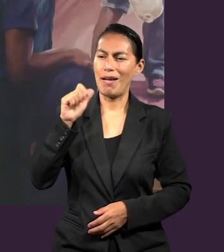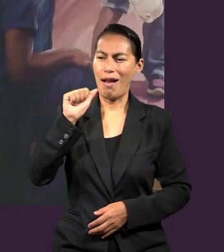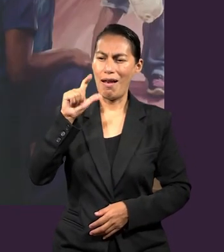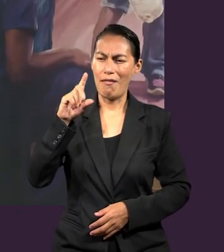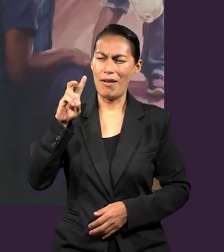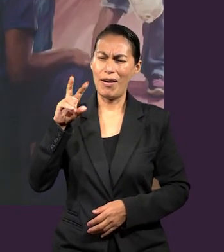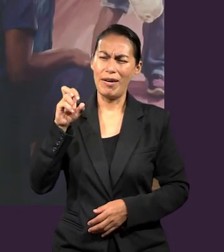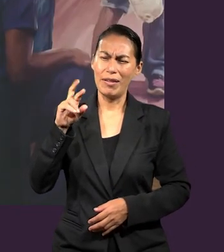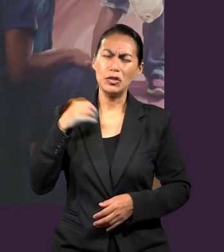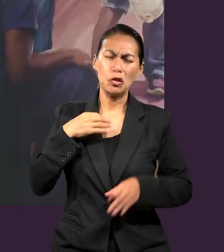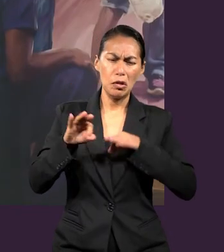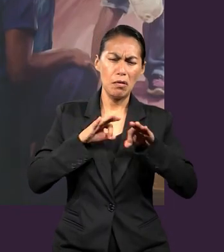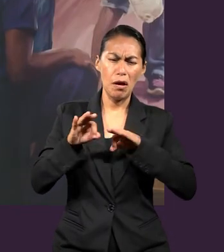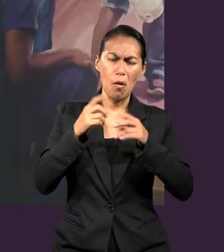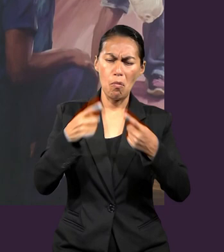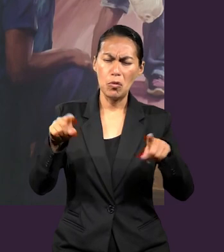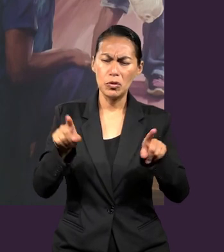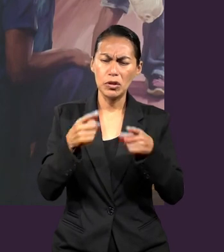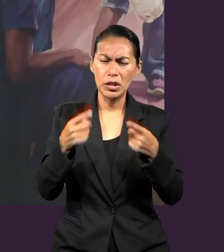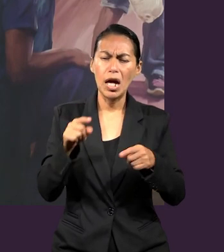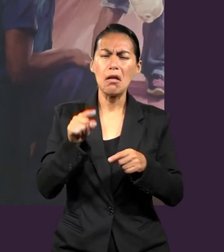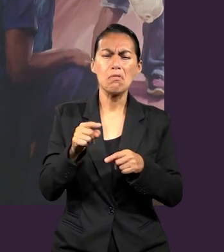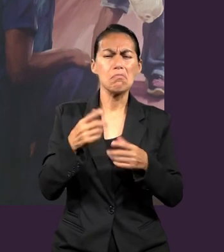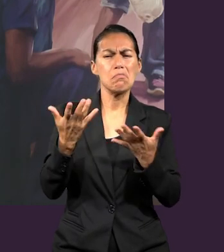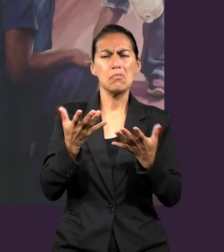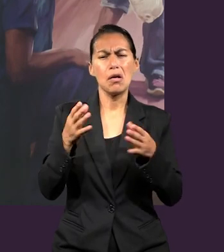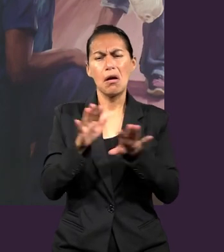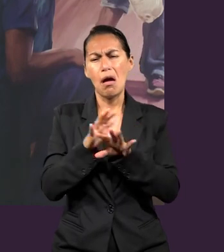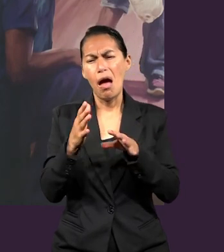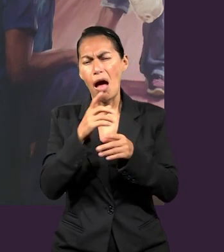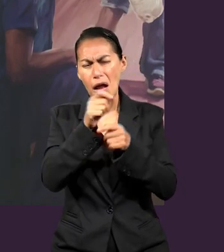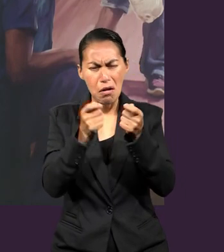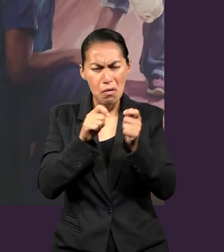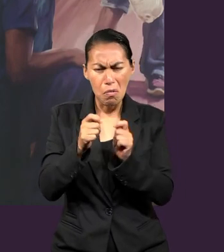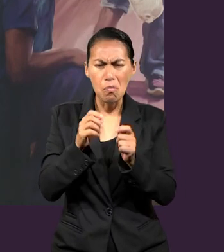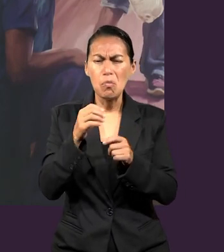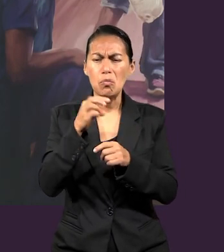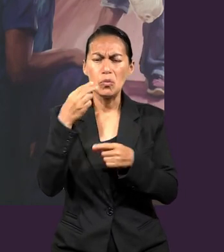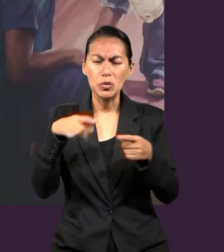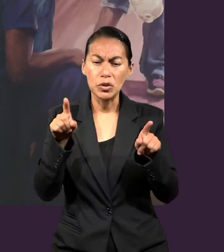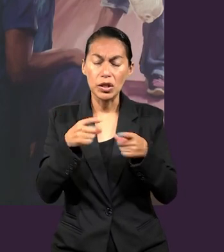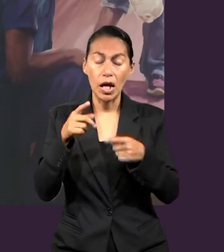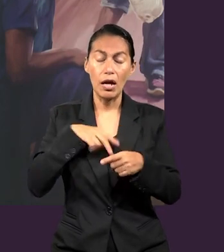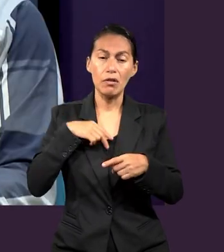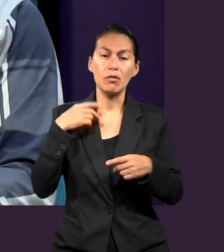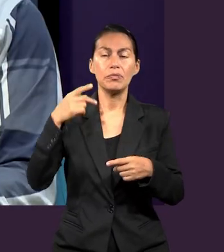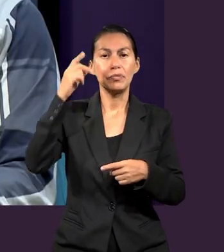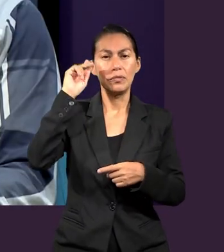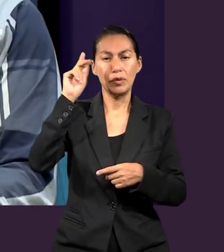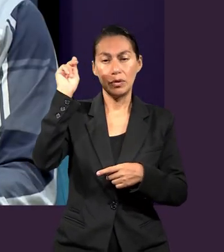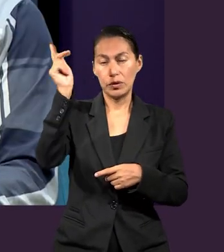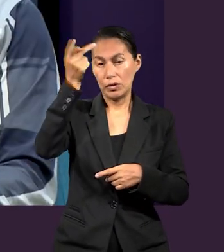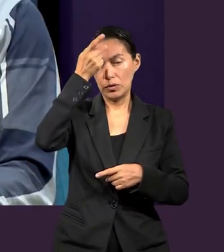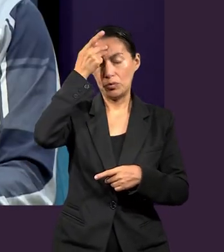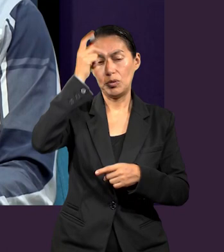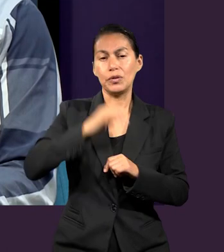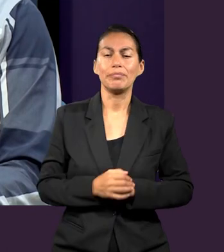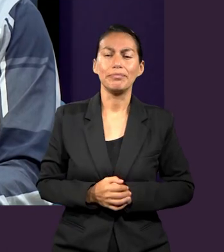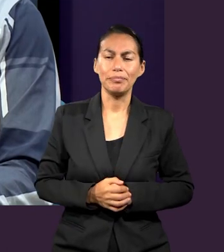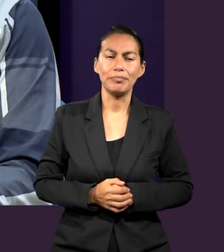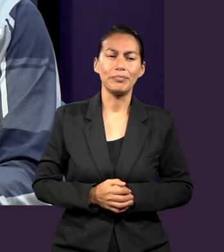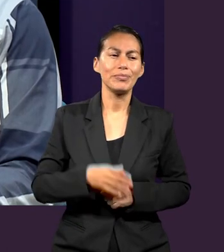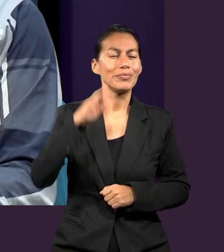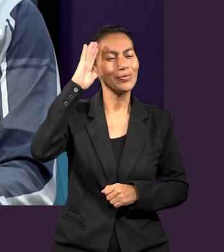Trabajo en la Escuela de Música en el Departamento de ProMusic, haciendo edición musical. Y vengo de San Luis Potosí. Hola, soy